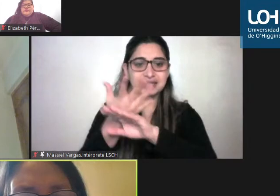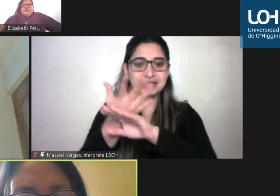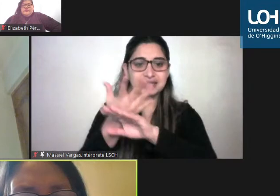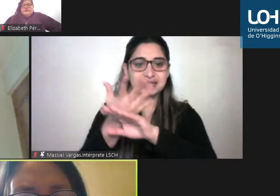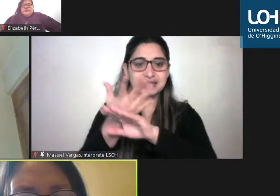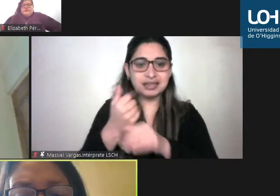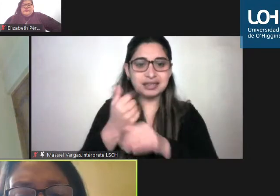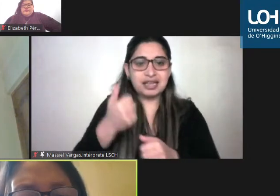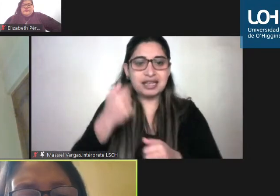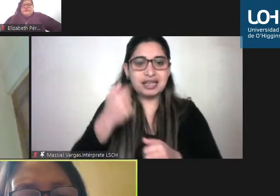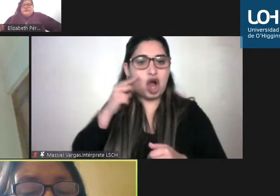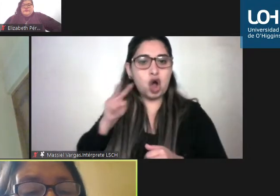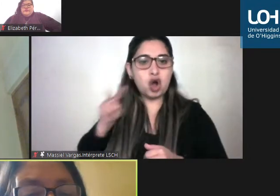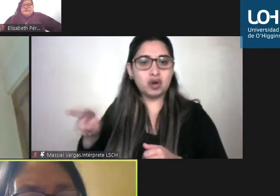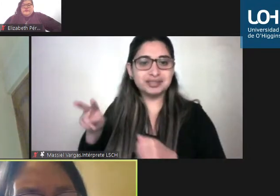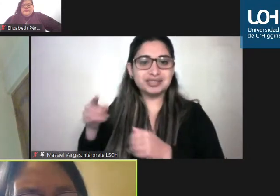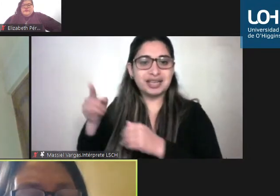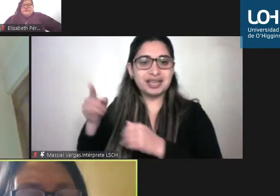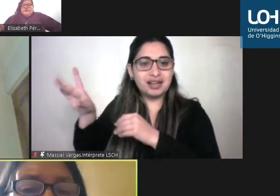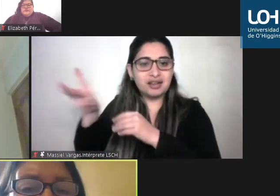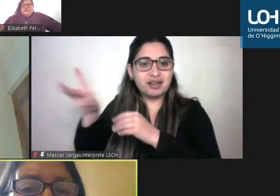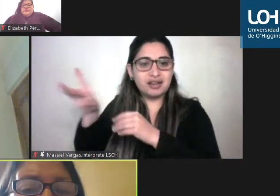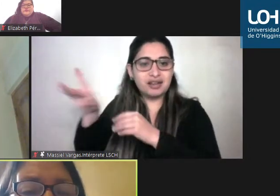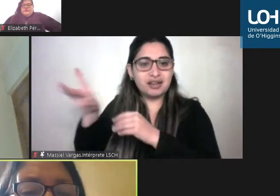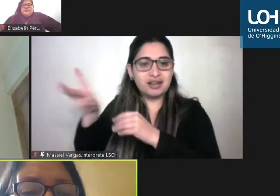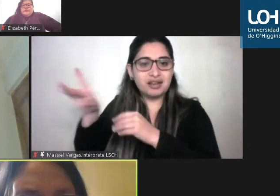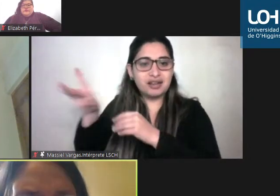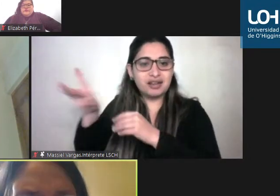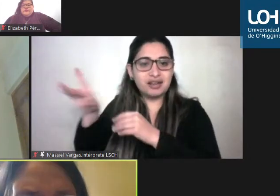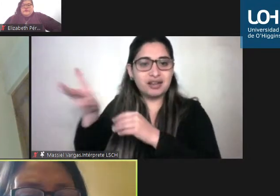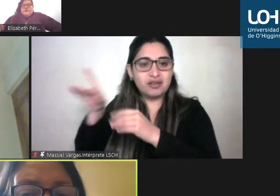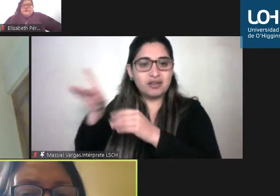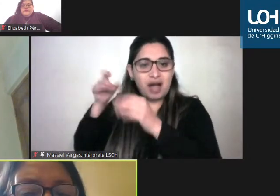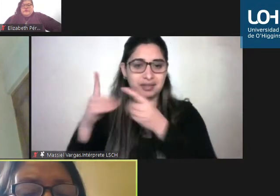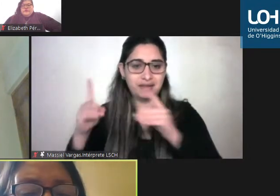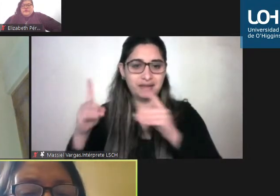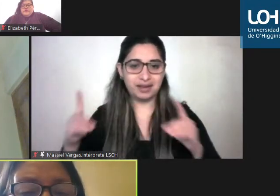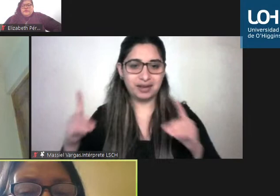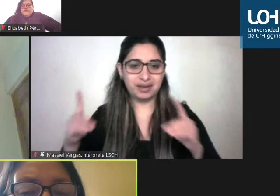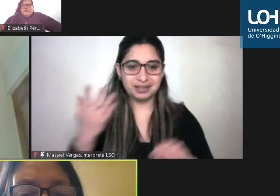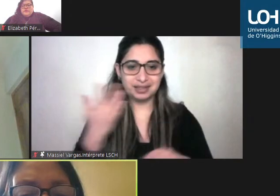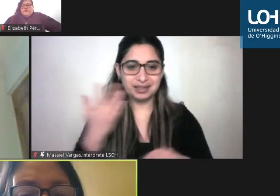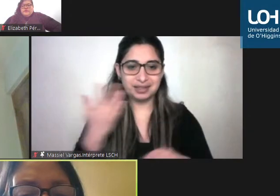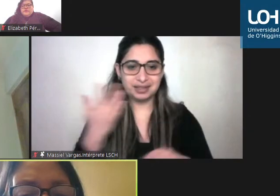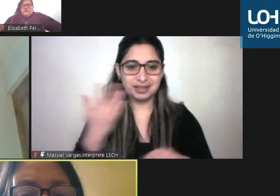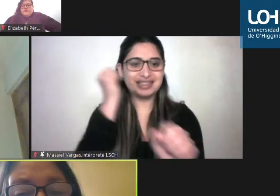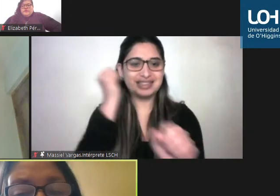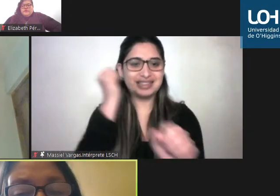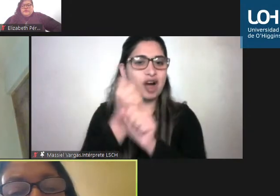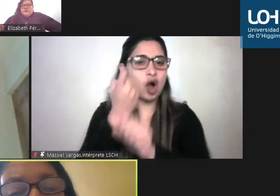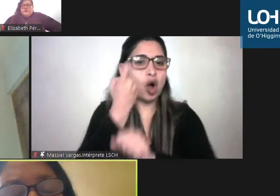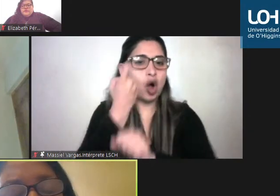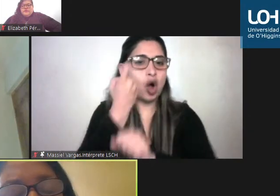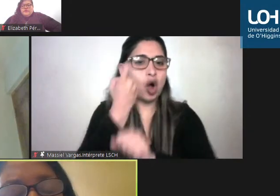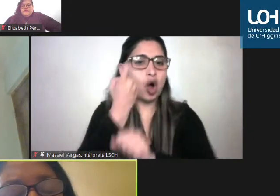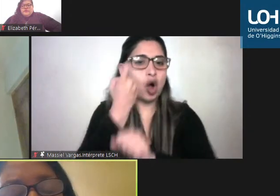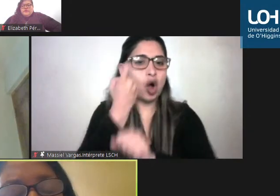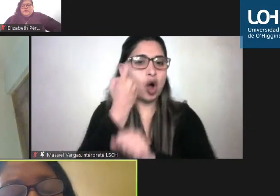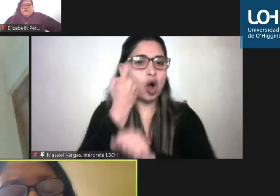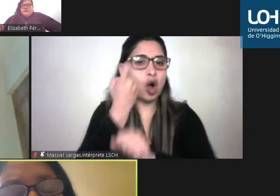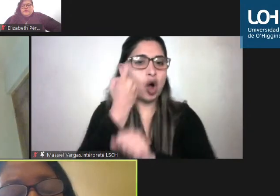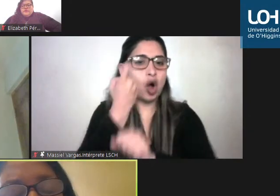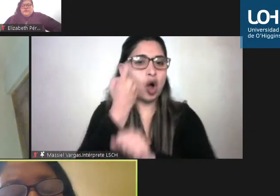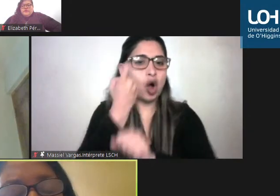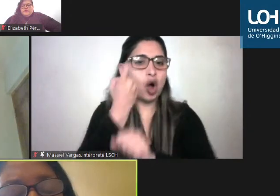diversidad esto pasa por hacer mucho trabajo de conciencia de los derechos de todos y todas de las condiciones